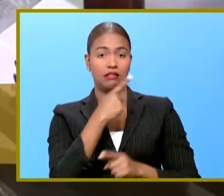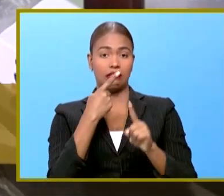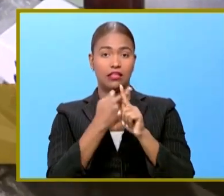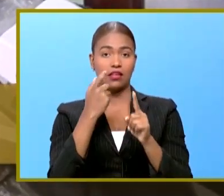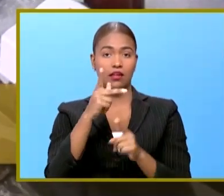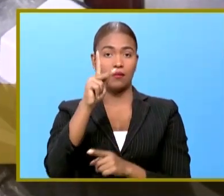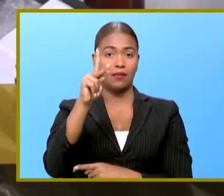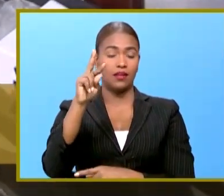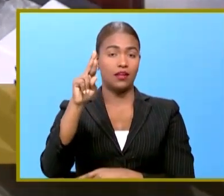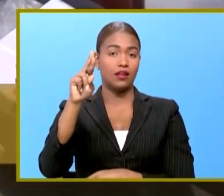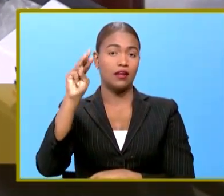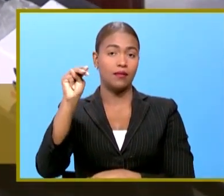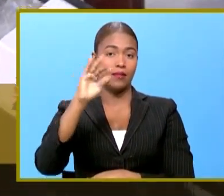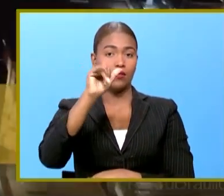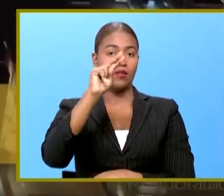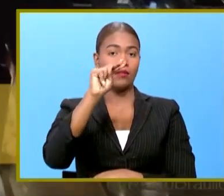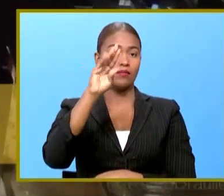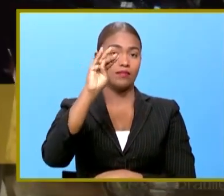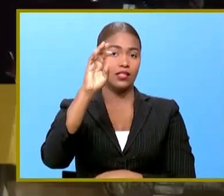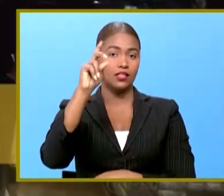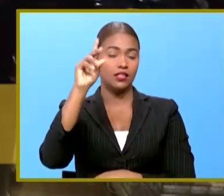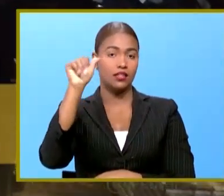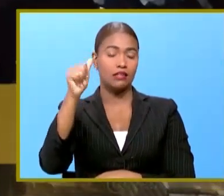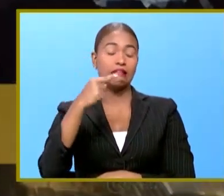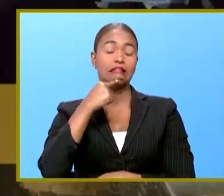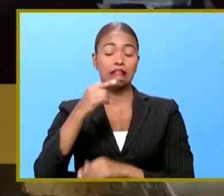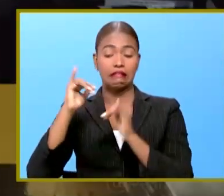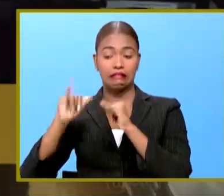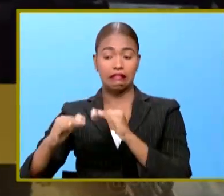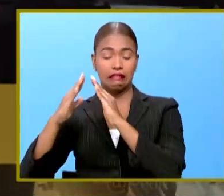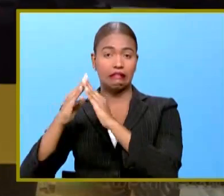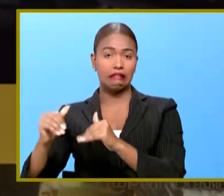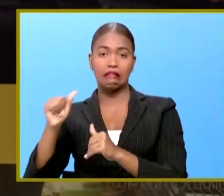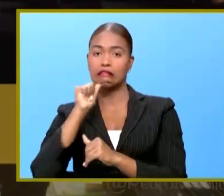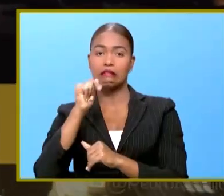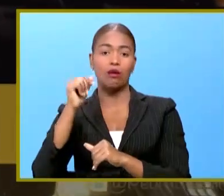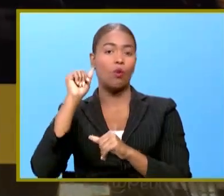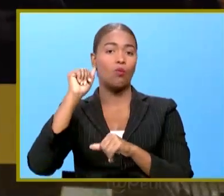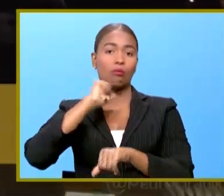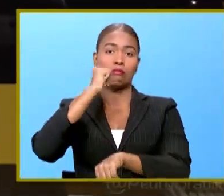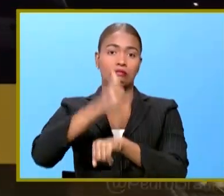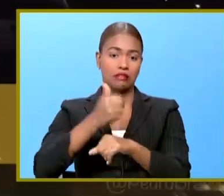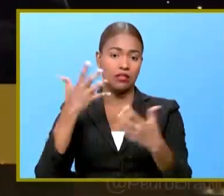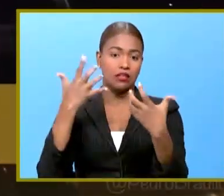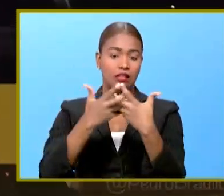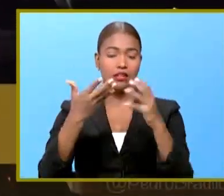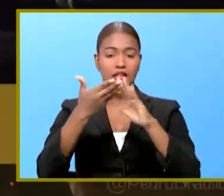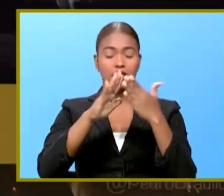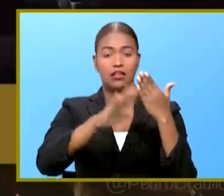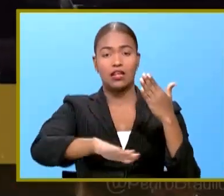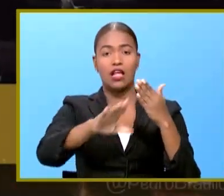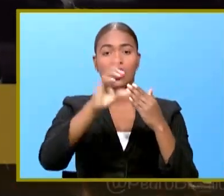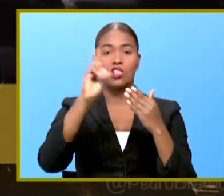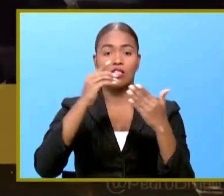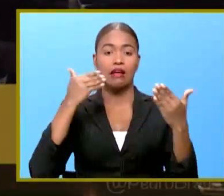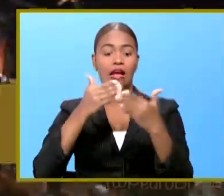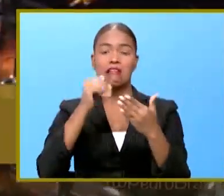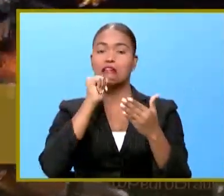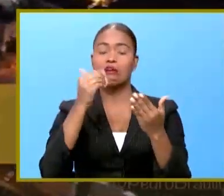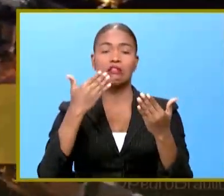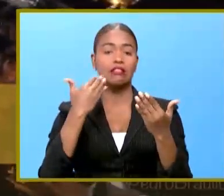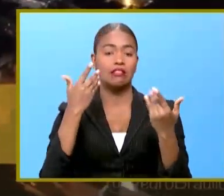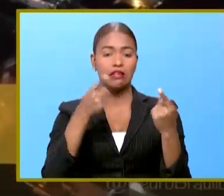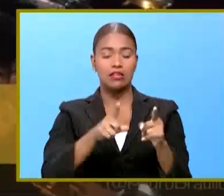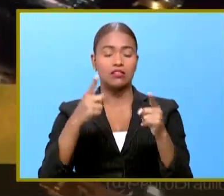revolucionario moderno Juan Medina considera que el toque de queda no debe ser aplicado a los municipios en donde casi no hay casos